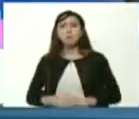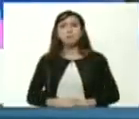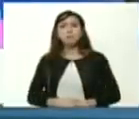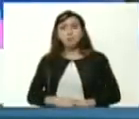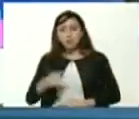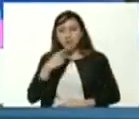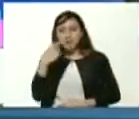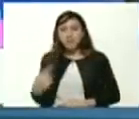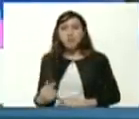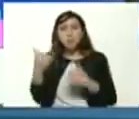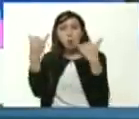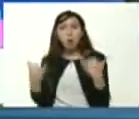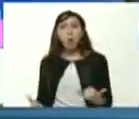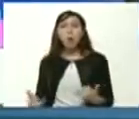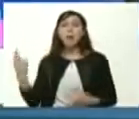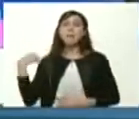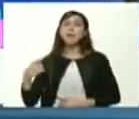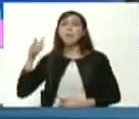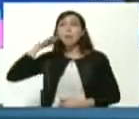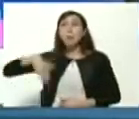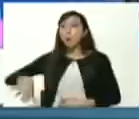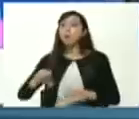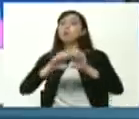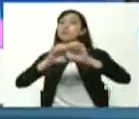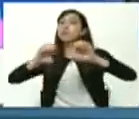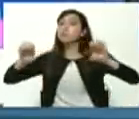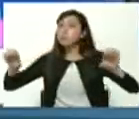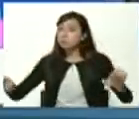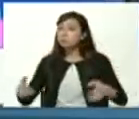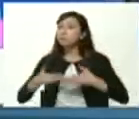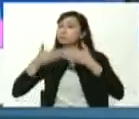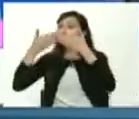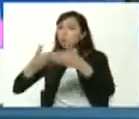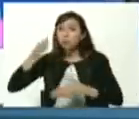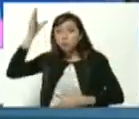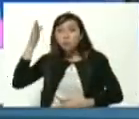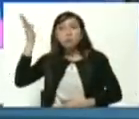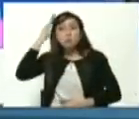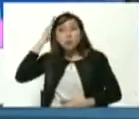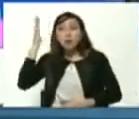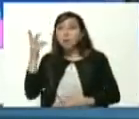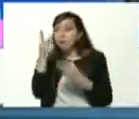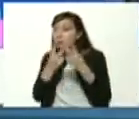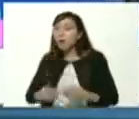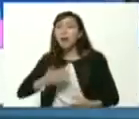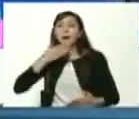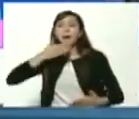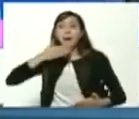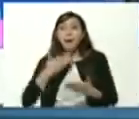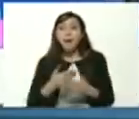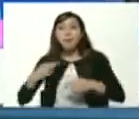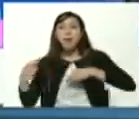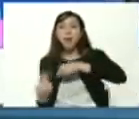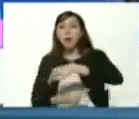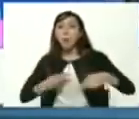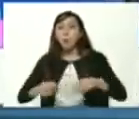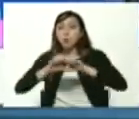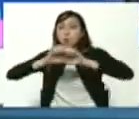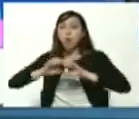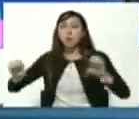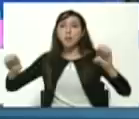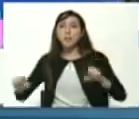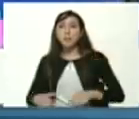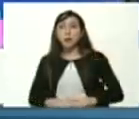podemos decir que tenemos un pueblo educado culto consciente con valores gracias a la revolución educativa